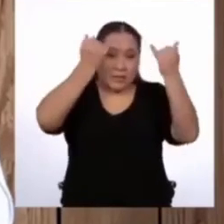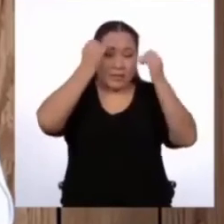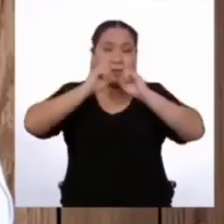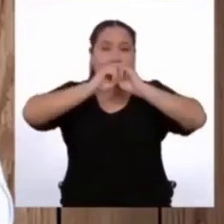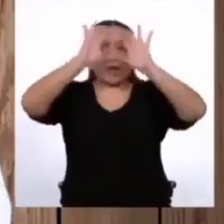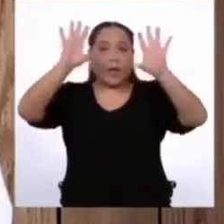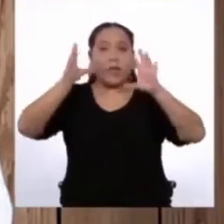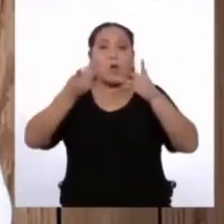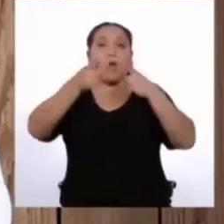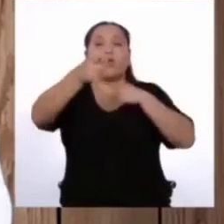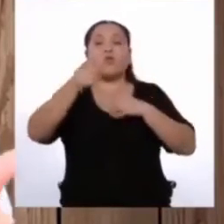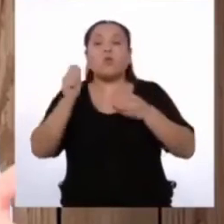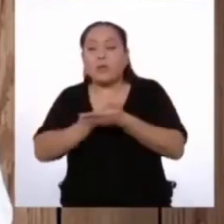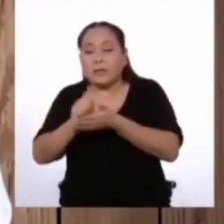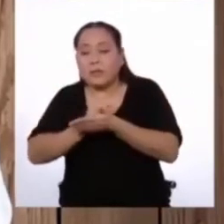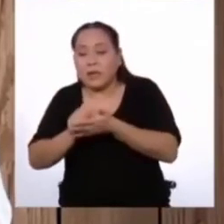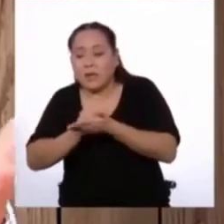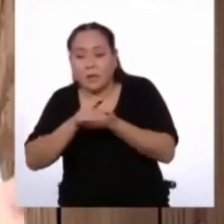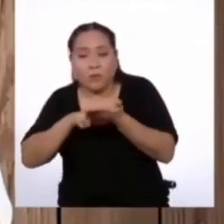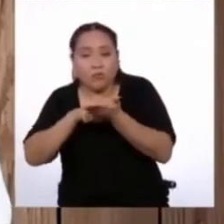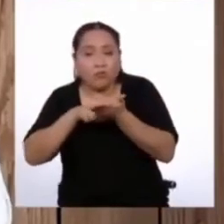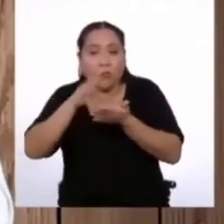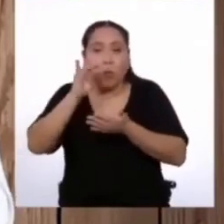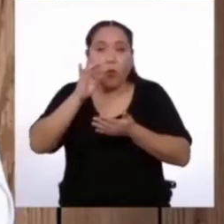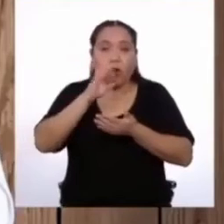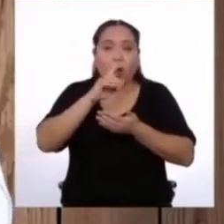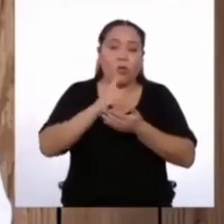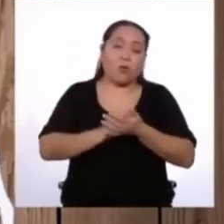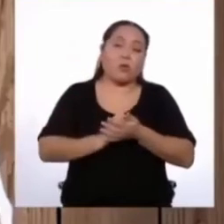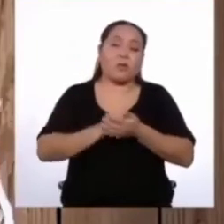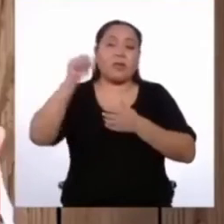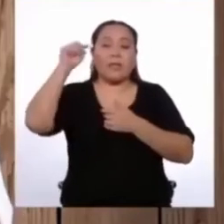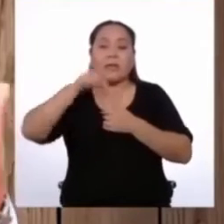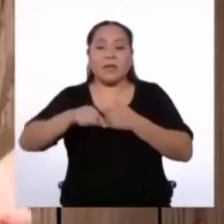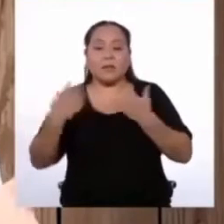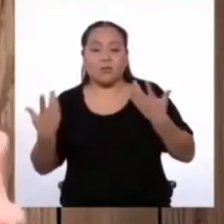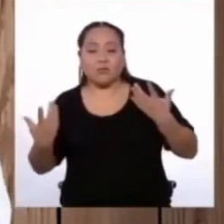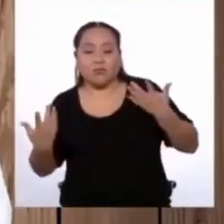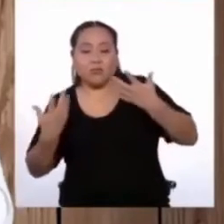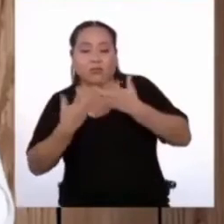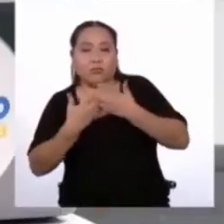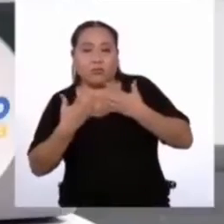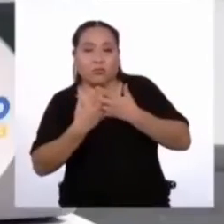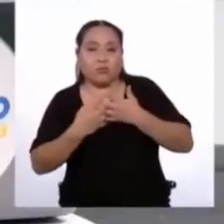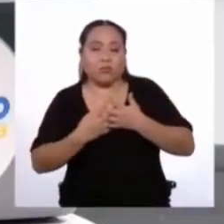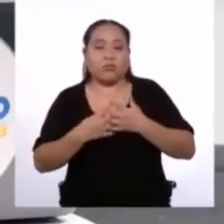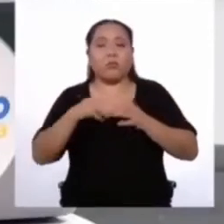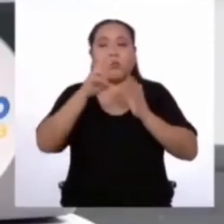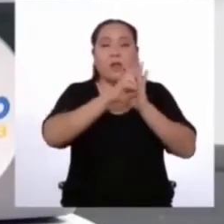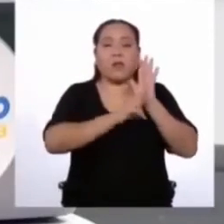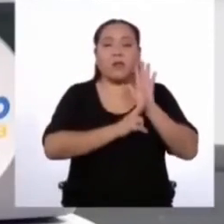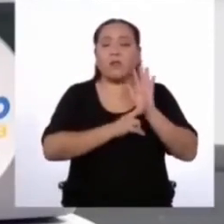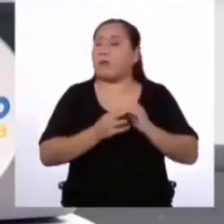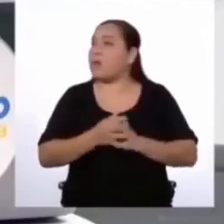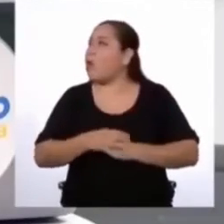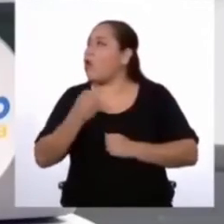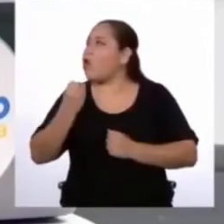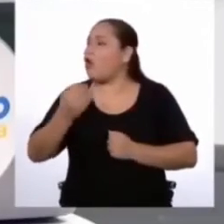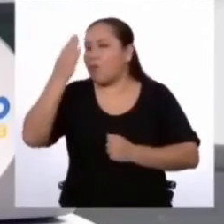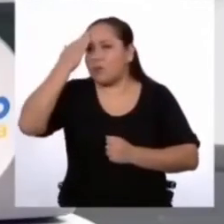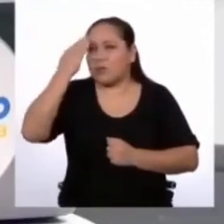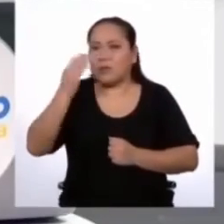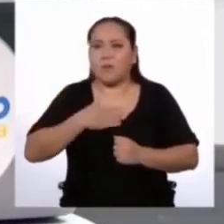al momento de escribir los borradores y, eventualmente, la relación final del reglamento. ¿Y cómo sé si mi